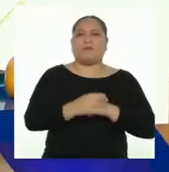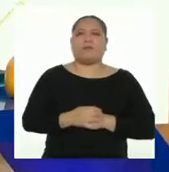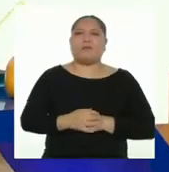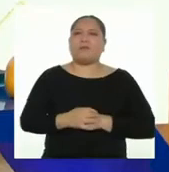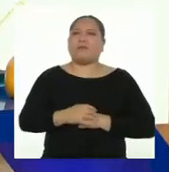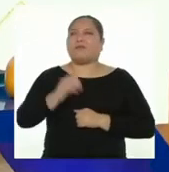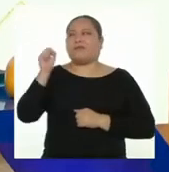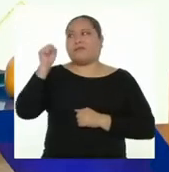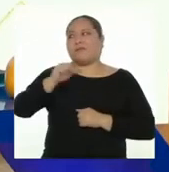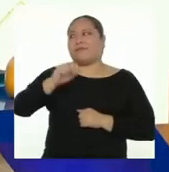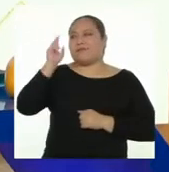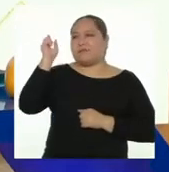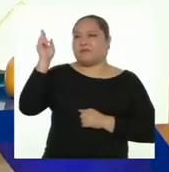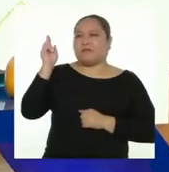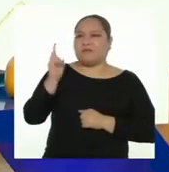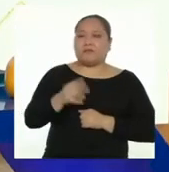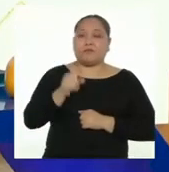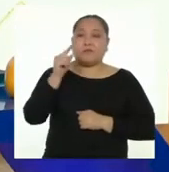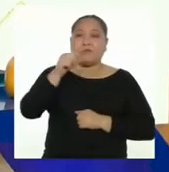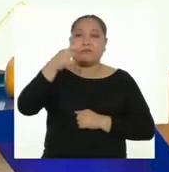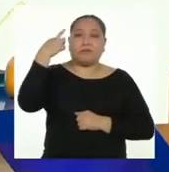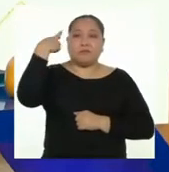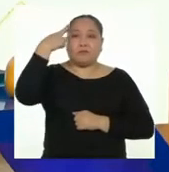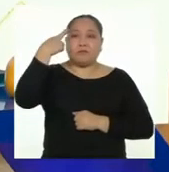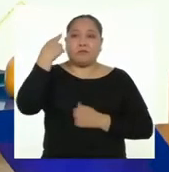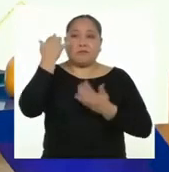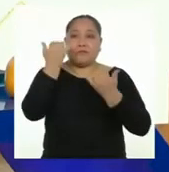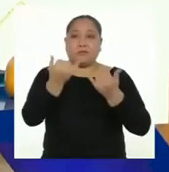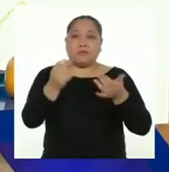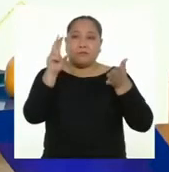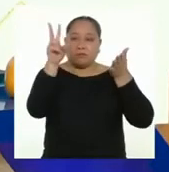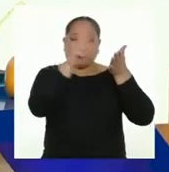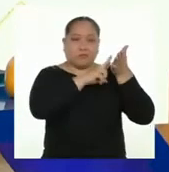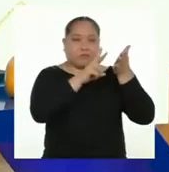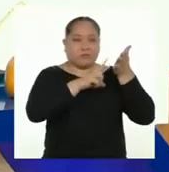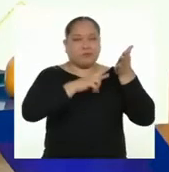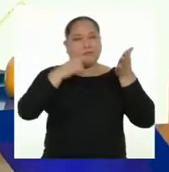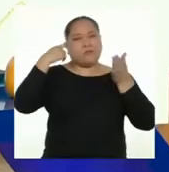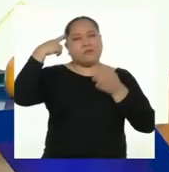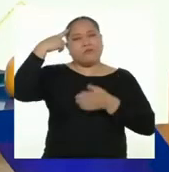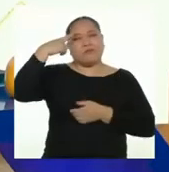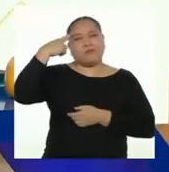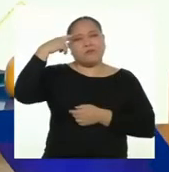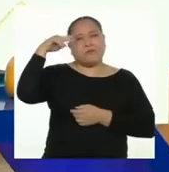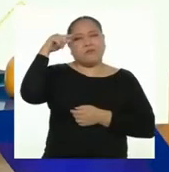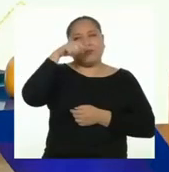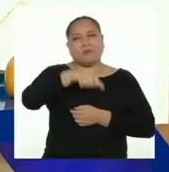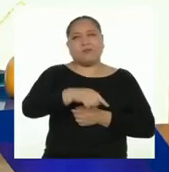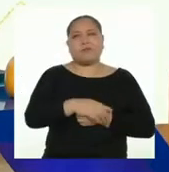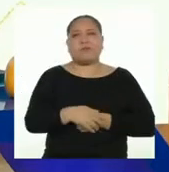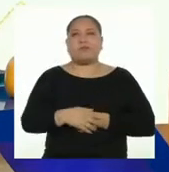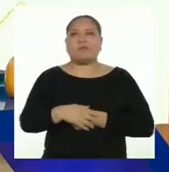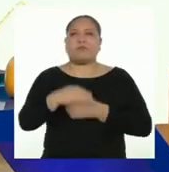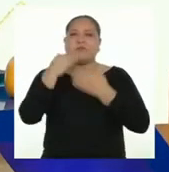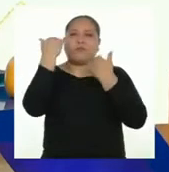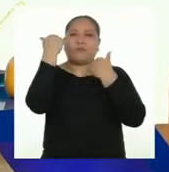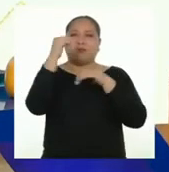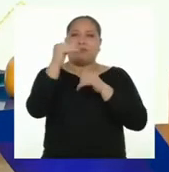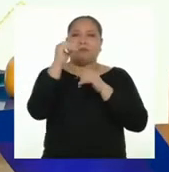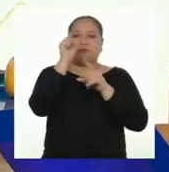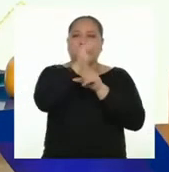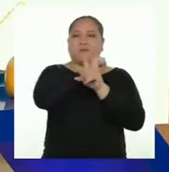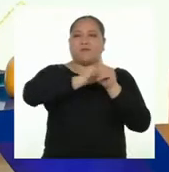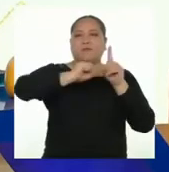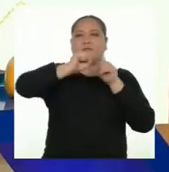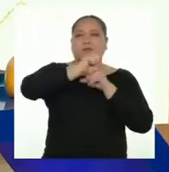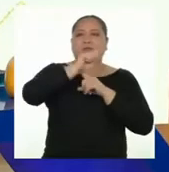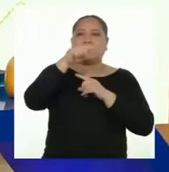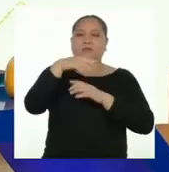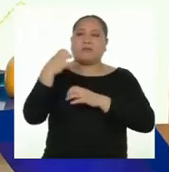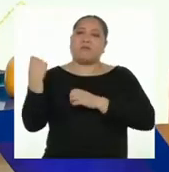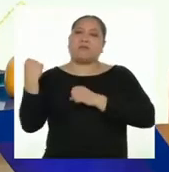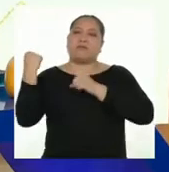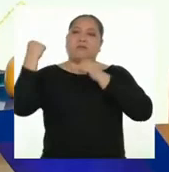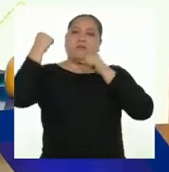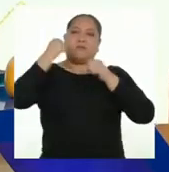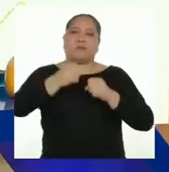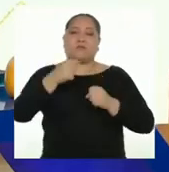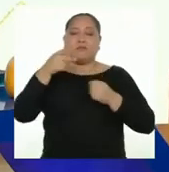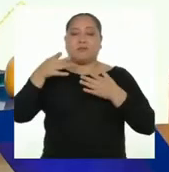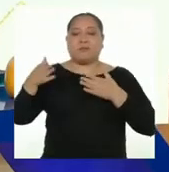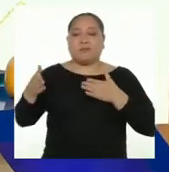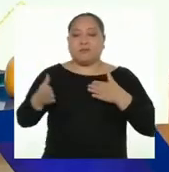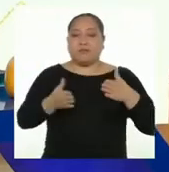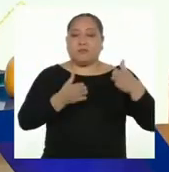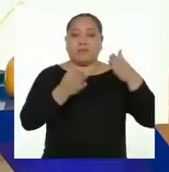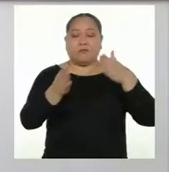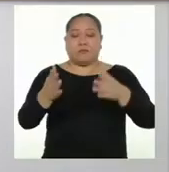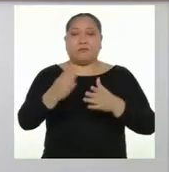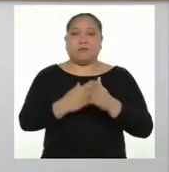Así es, profesora. Por eso, hoy leeremos y reflexionaremos en torno a estas barreras sociales y sobre el empoderamiento como